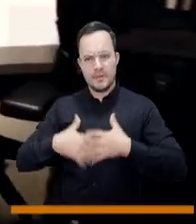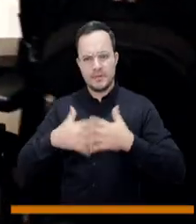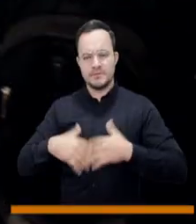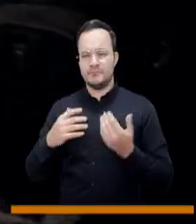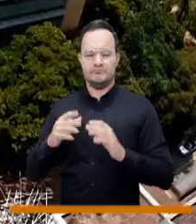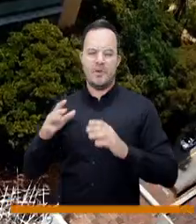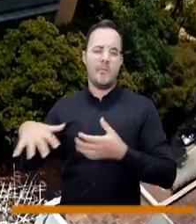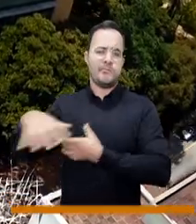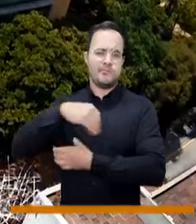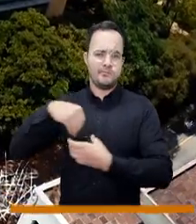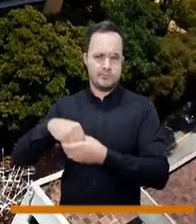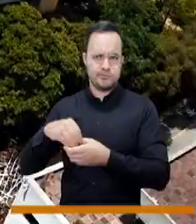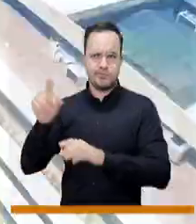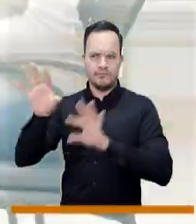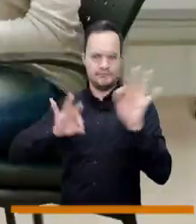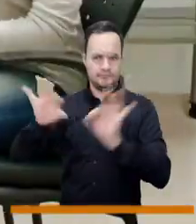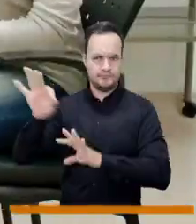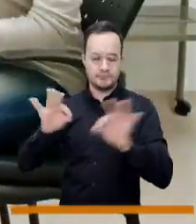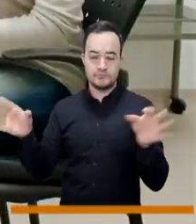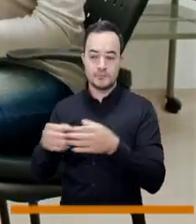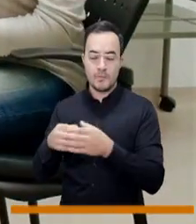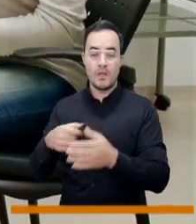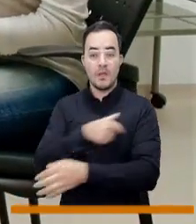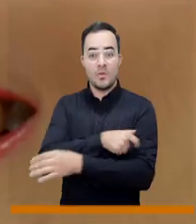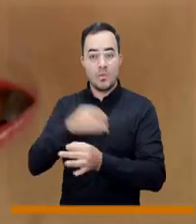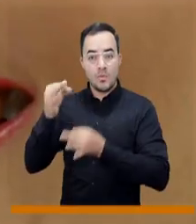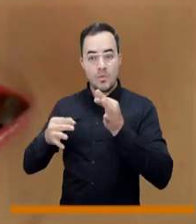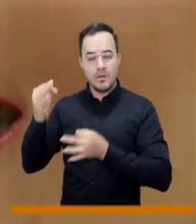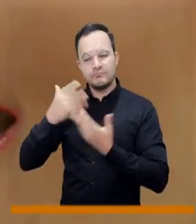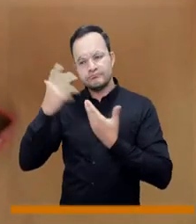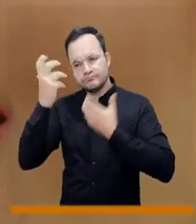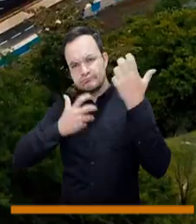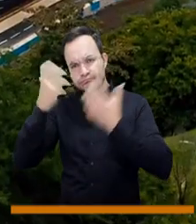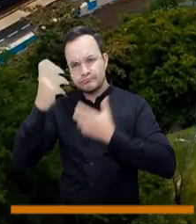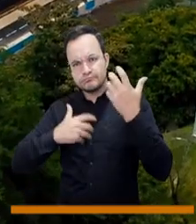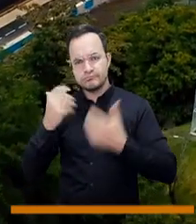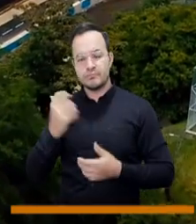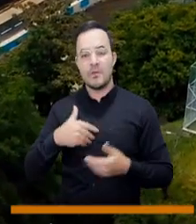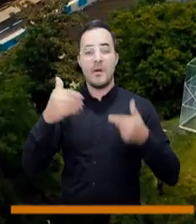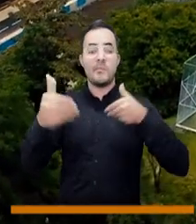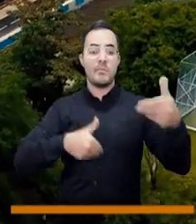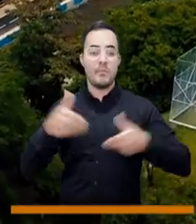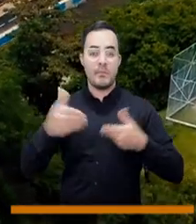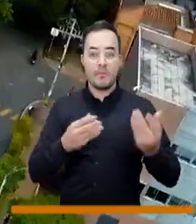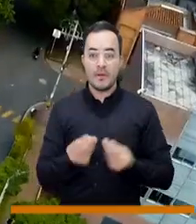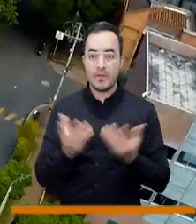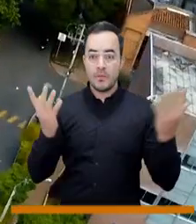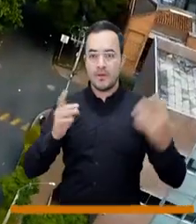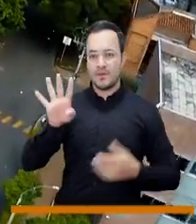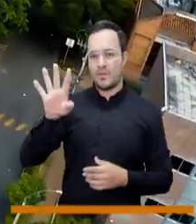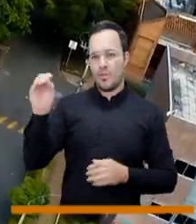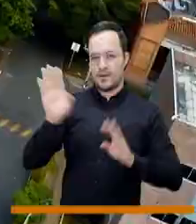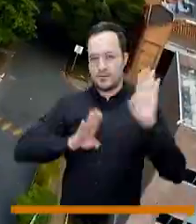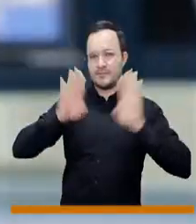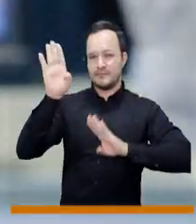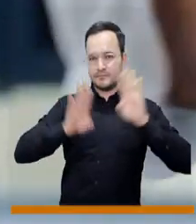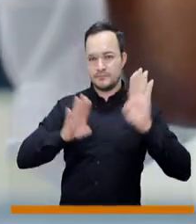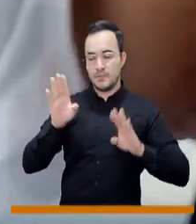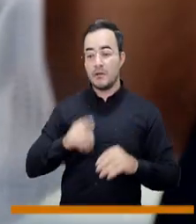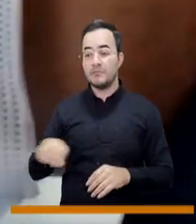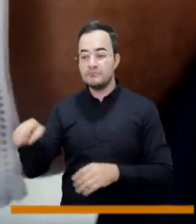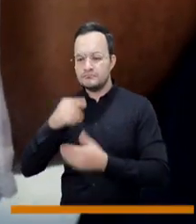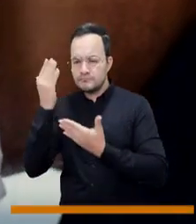empresarial, digamos se reúnen, evalúan esas postulaciones que para este año tuvimos un total de 40 postulaciones y